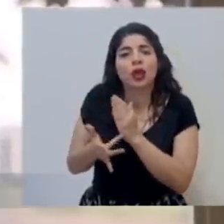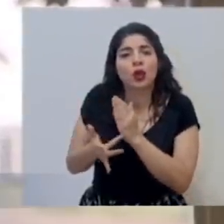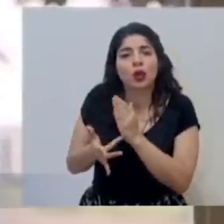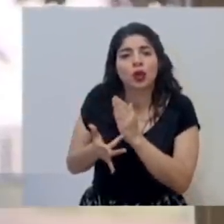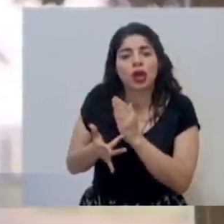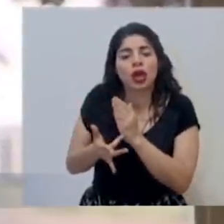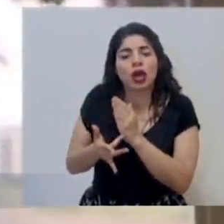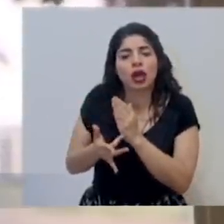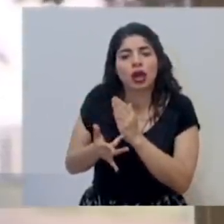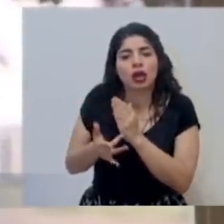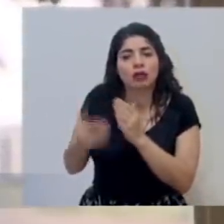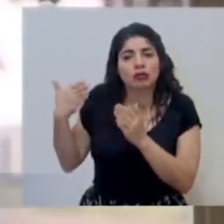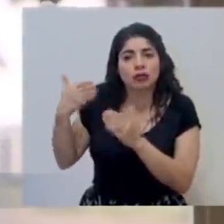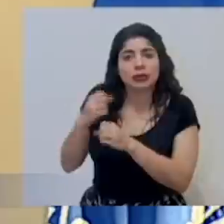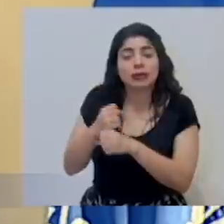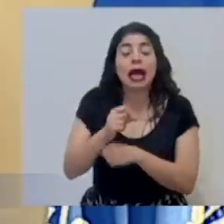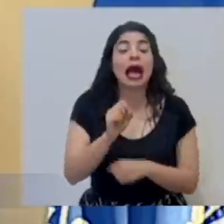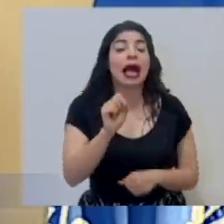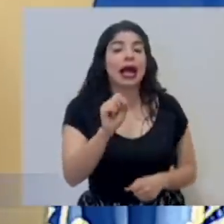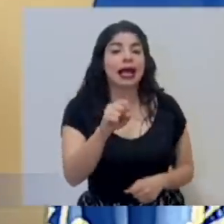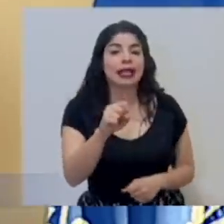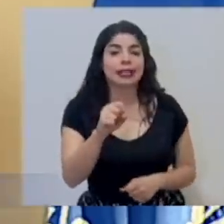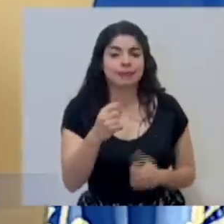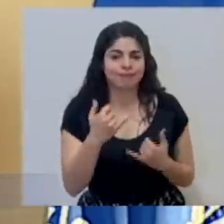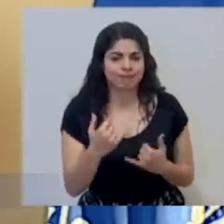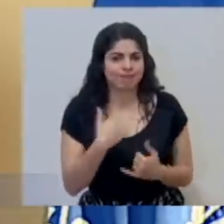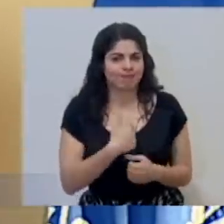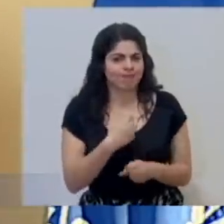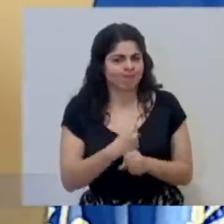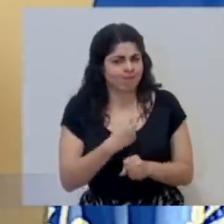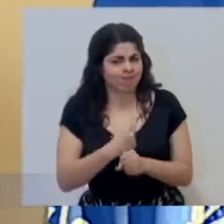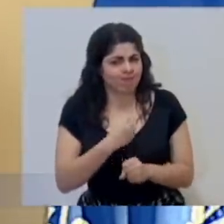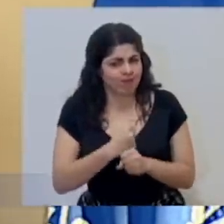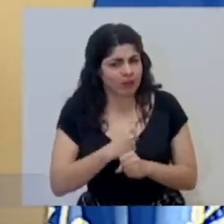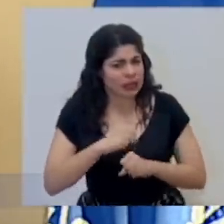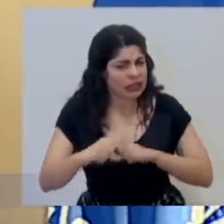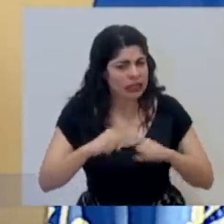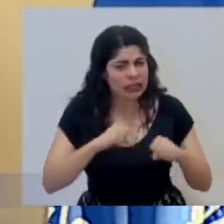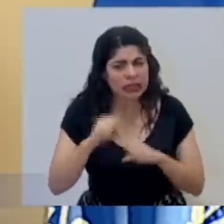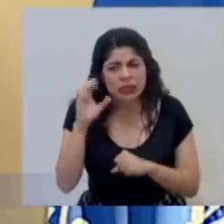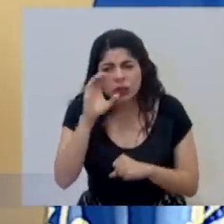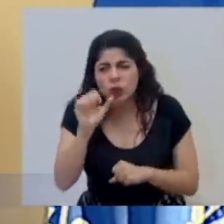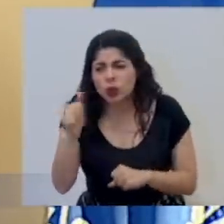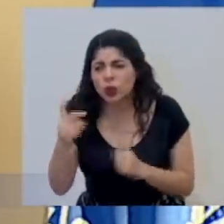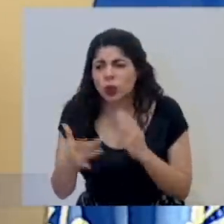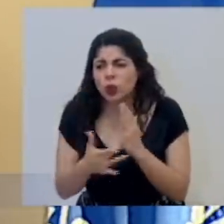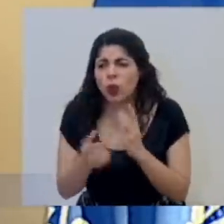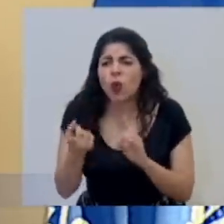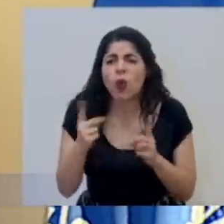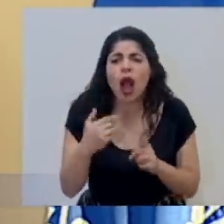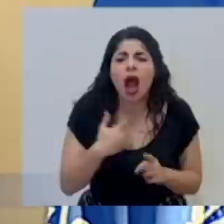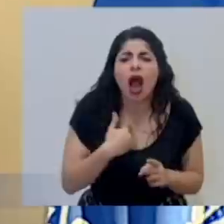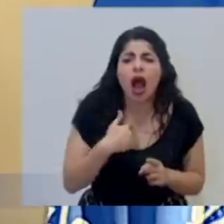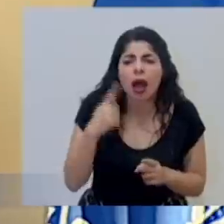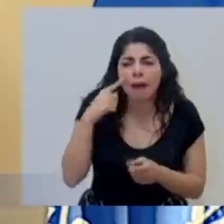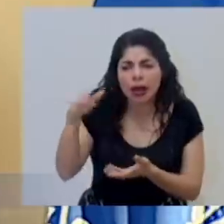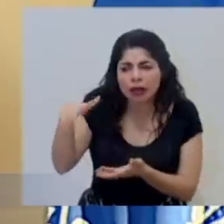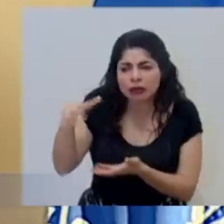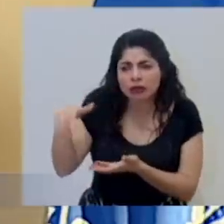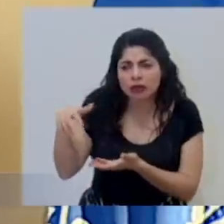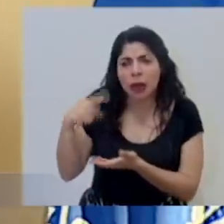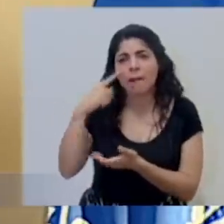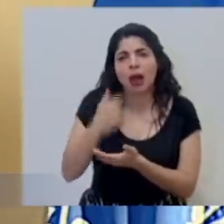que se están desarrollando. Ah, sí, estamos trabajando fuerte para ver qué más tecnologías incorporamos dentro de la parte